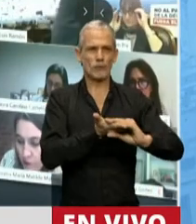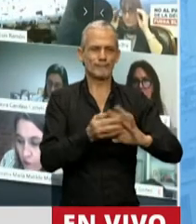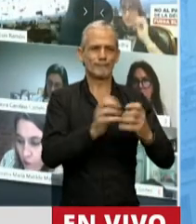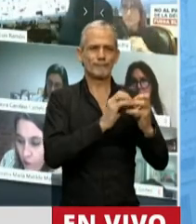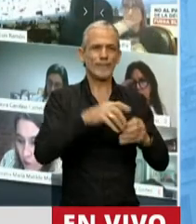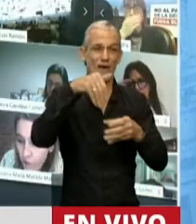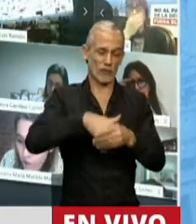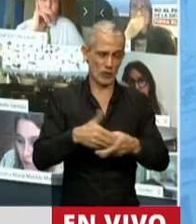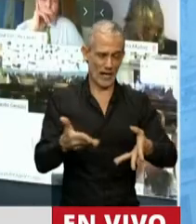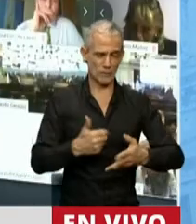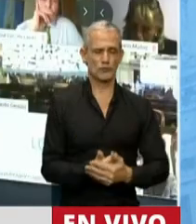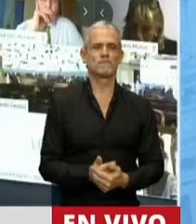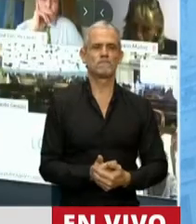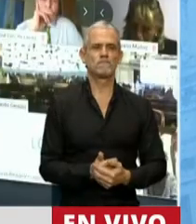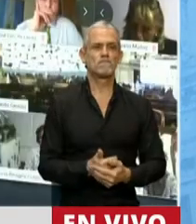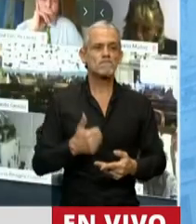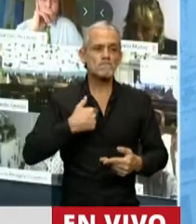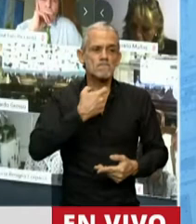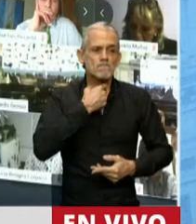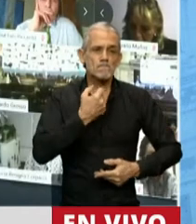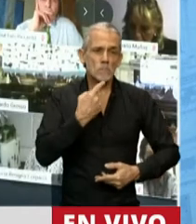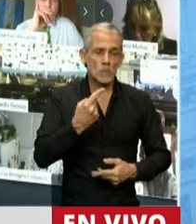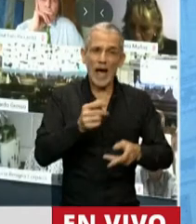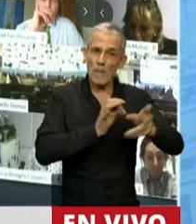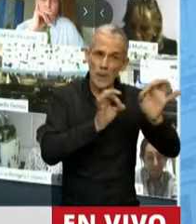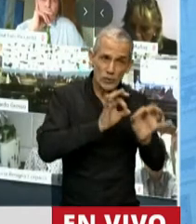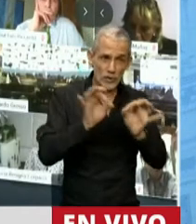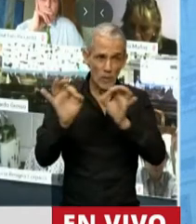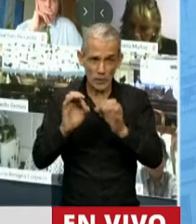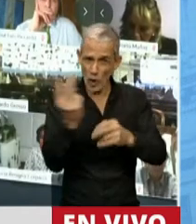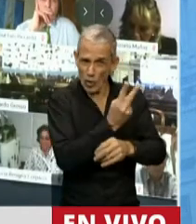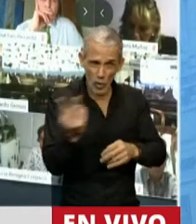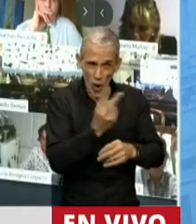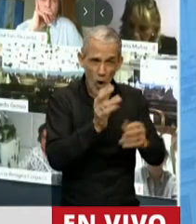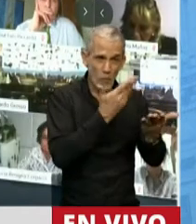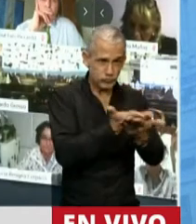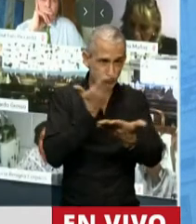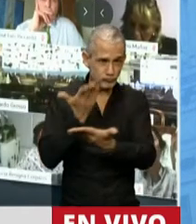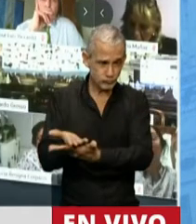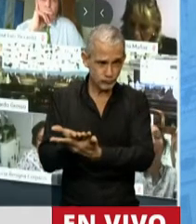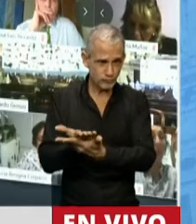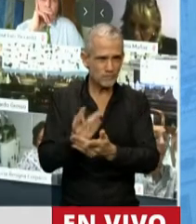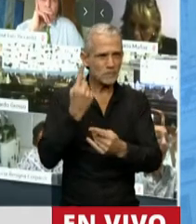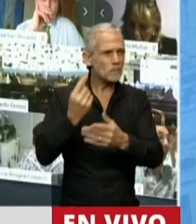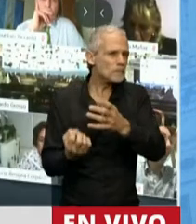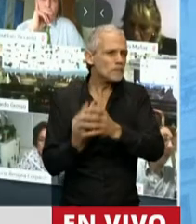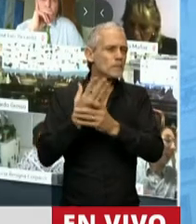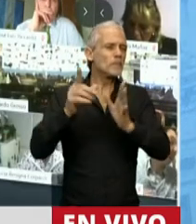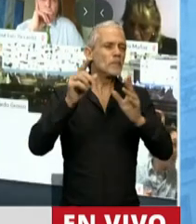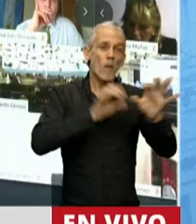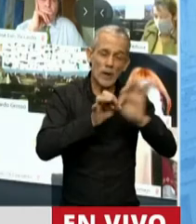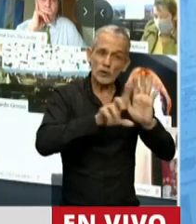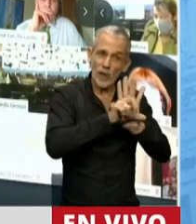Debo decir que los proyectos, por un lado se crea el proyecto de ley